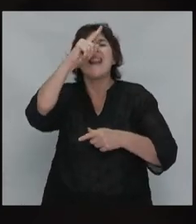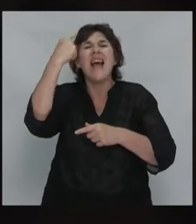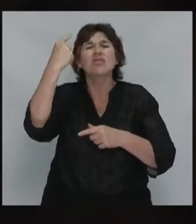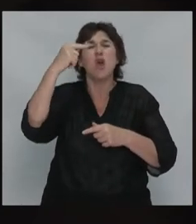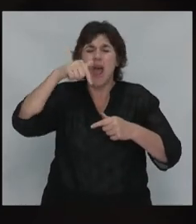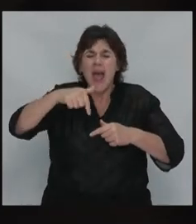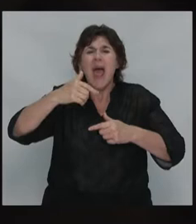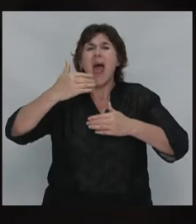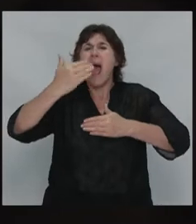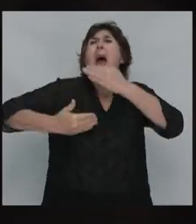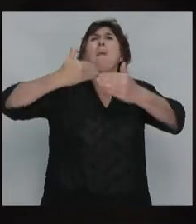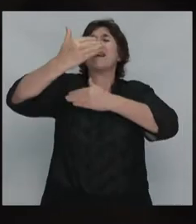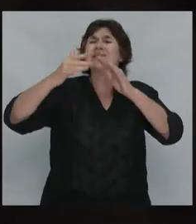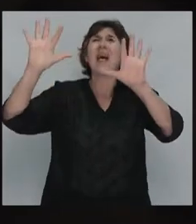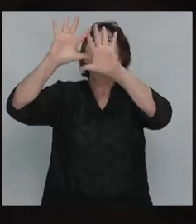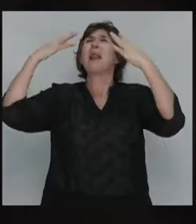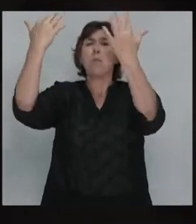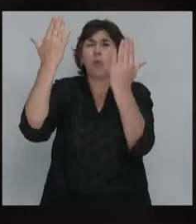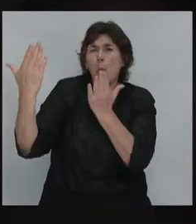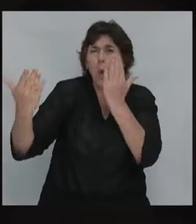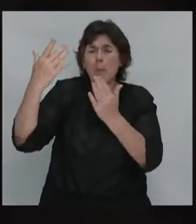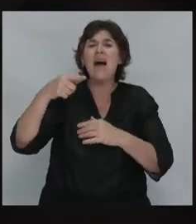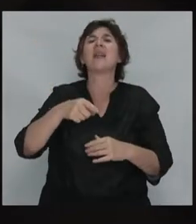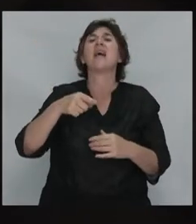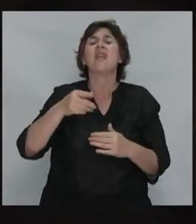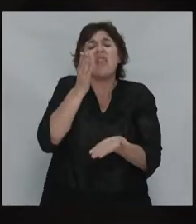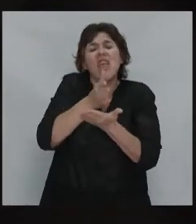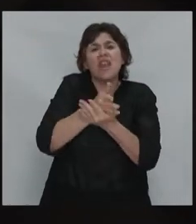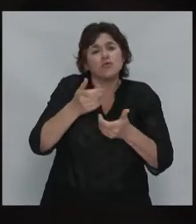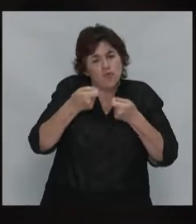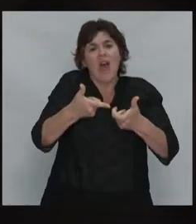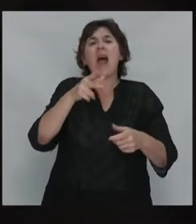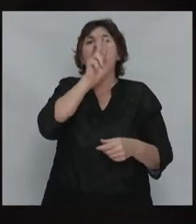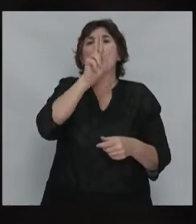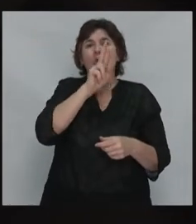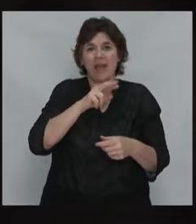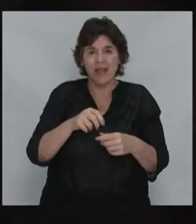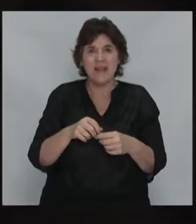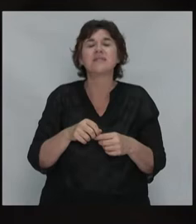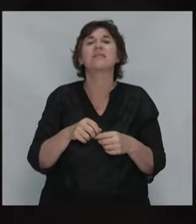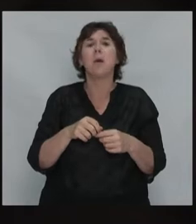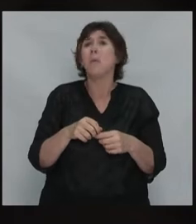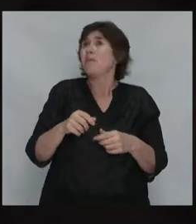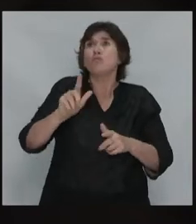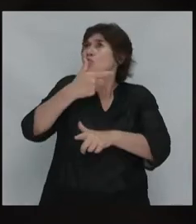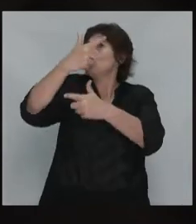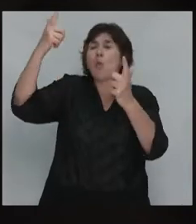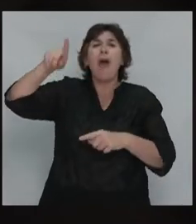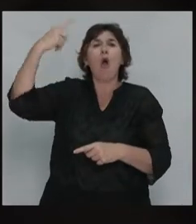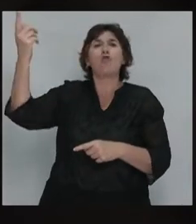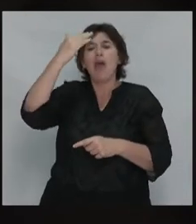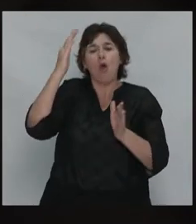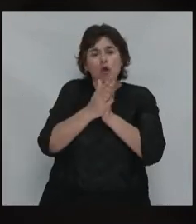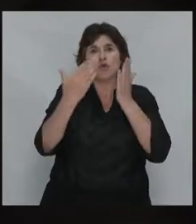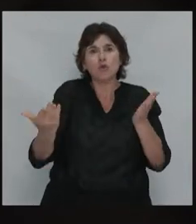mundo en derecho de las mujeres. Esto es un tema importantísimo porque no existe otra constitución